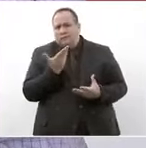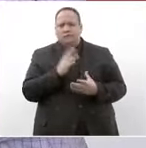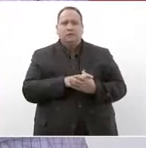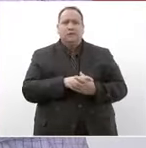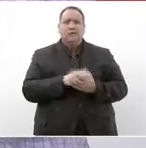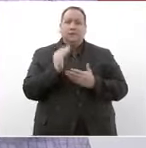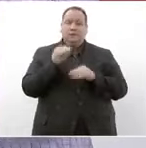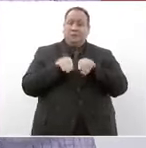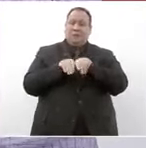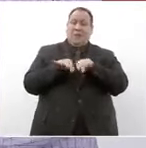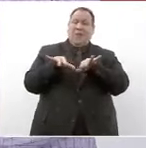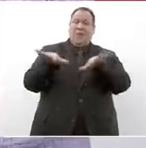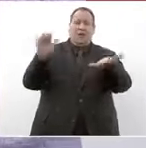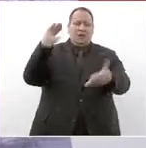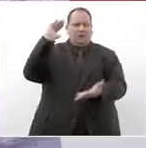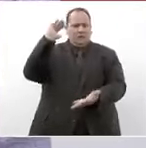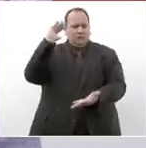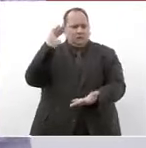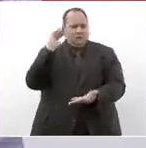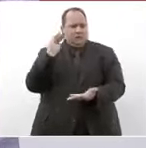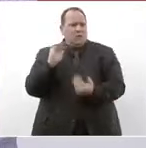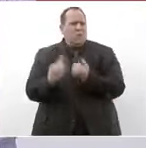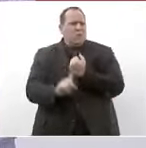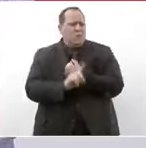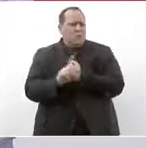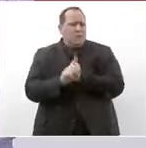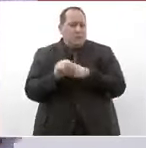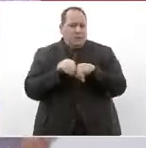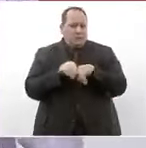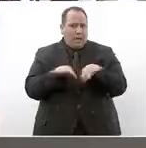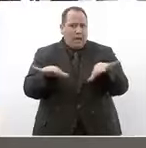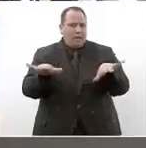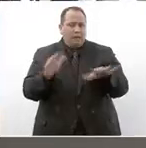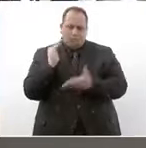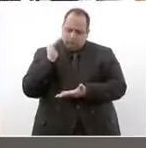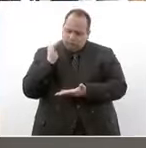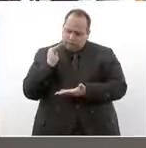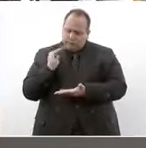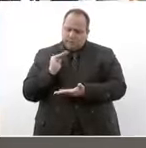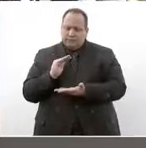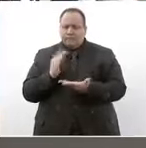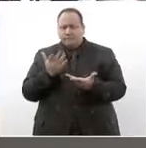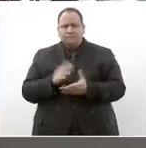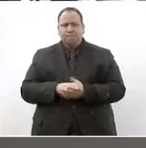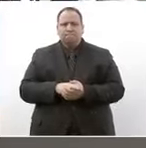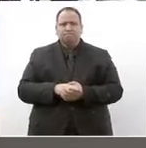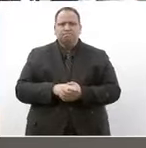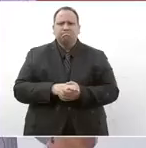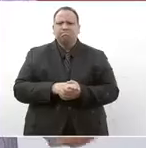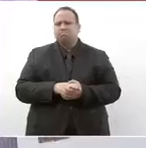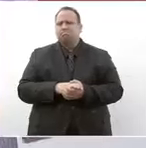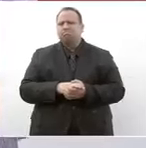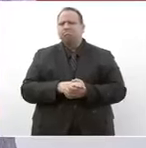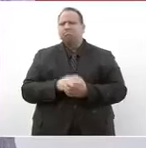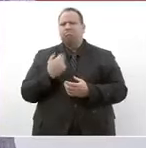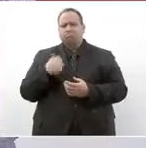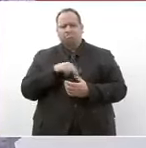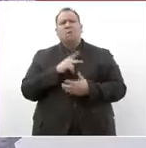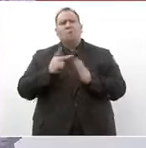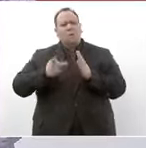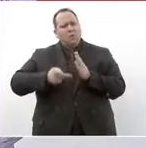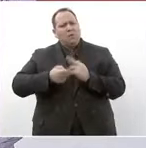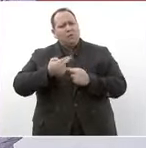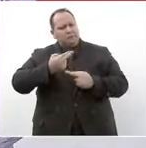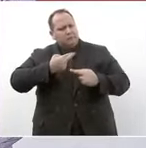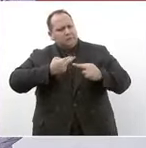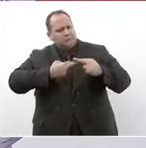disminuyendo el problema de la pandemia estamos regresando